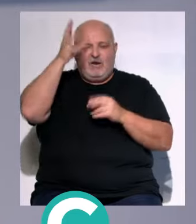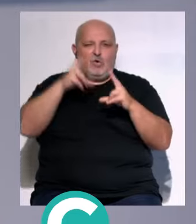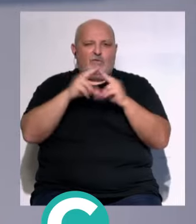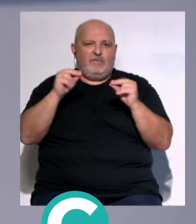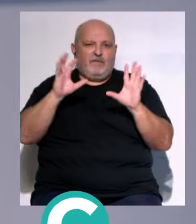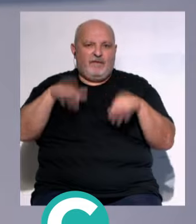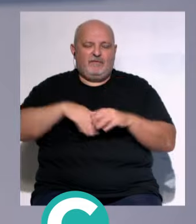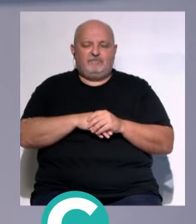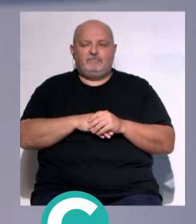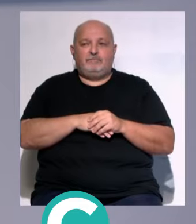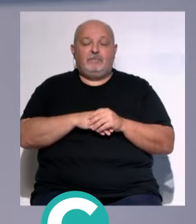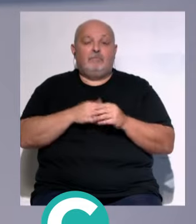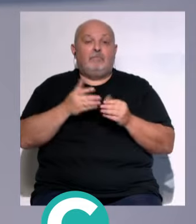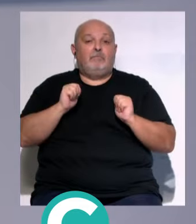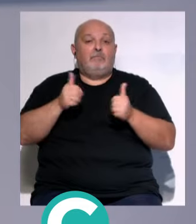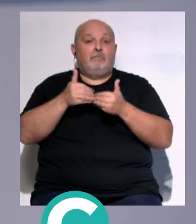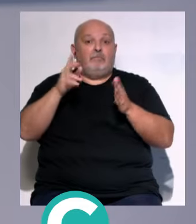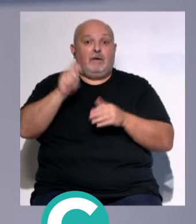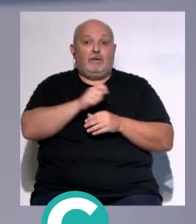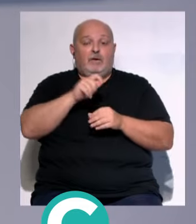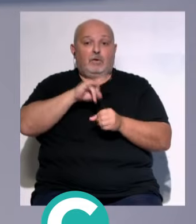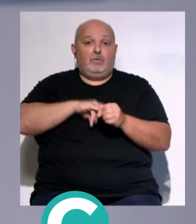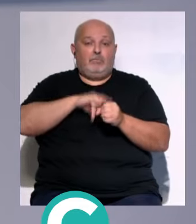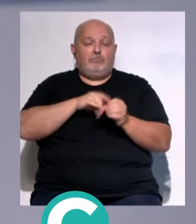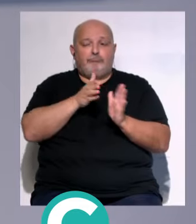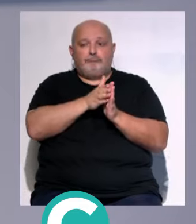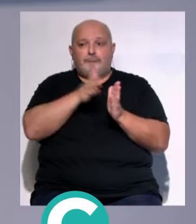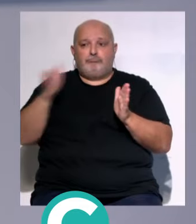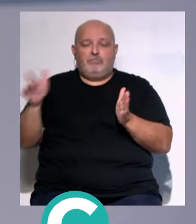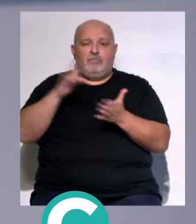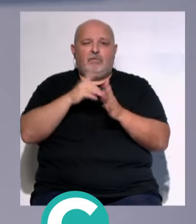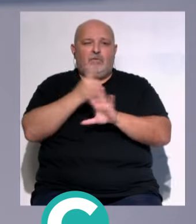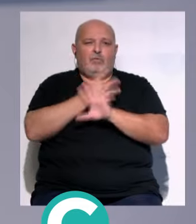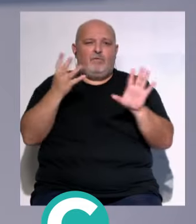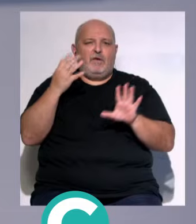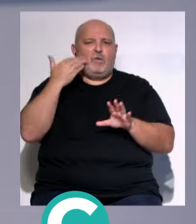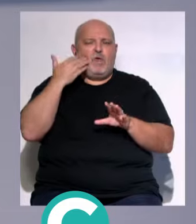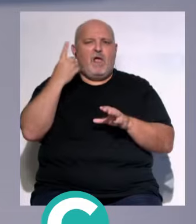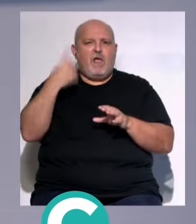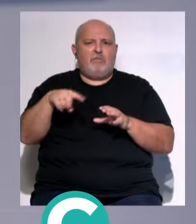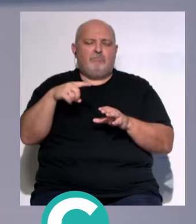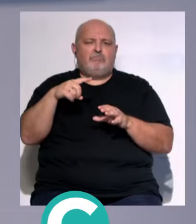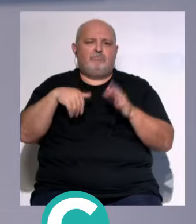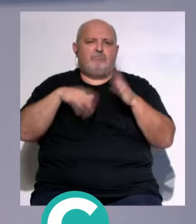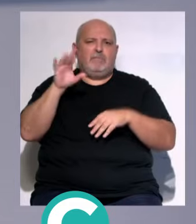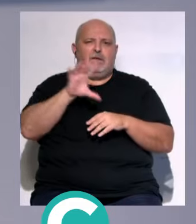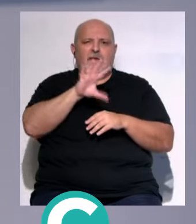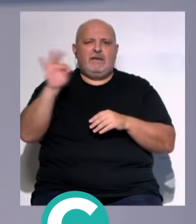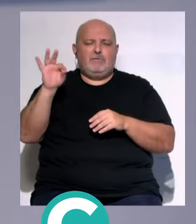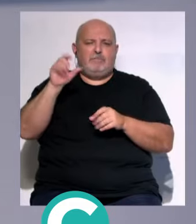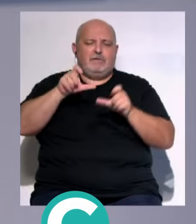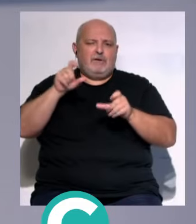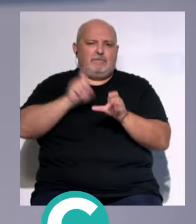...de la Universidad de Cádiz... ...se han inaugurado este lunes... ...y se van a celebrar... ...hasta el 19 de julio... ...contando con más de 500